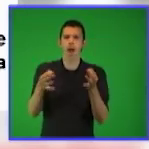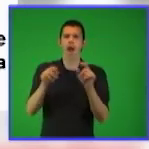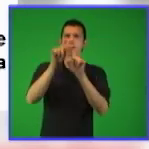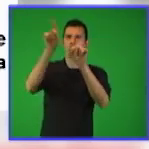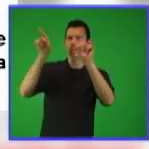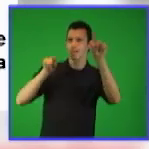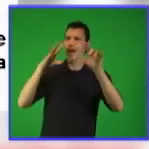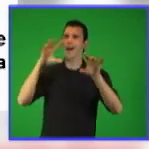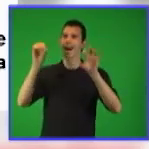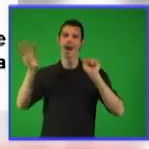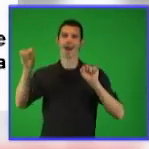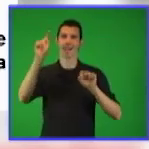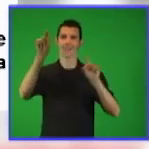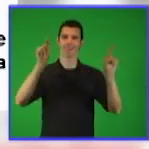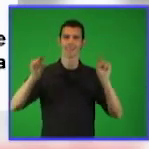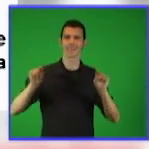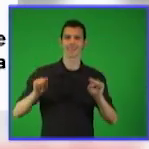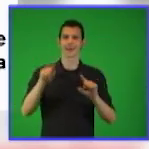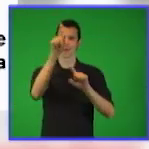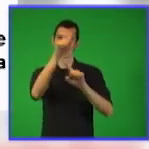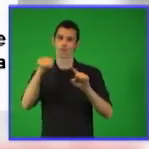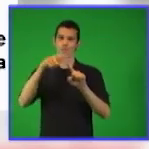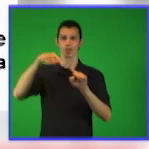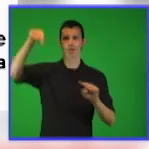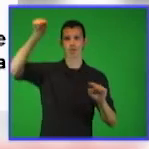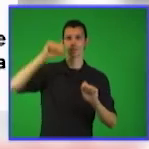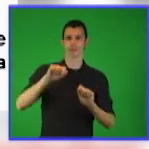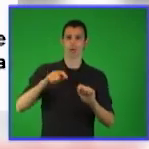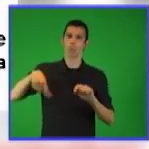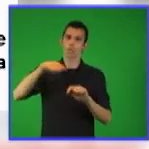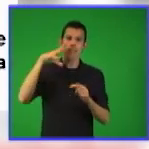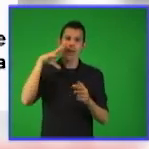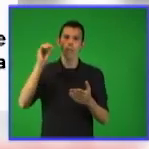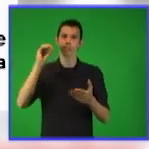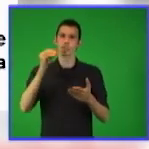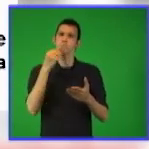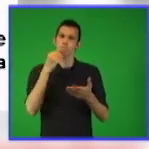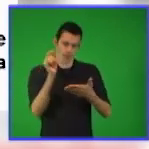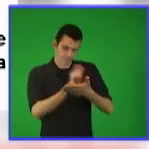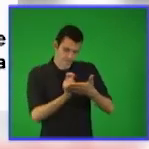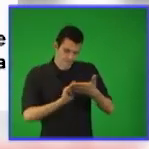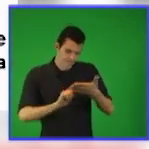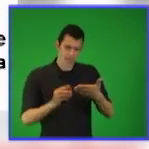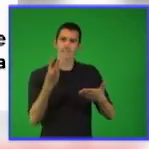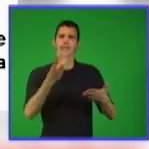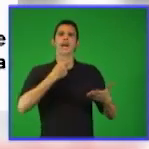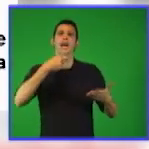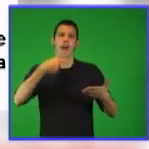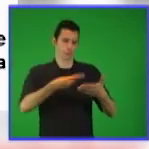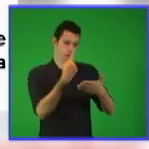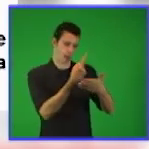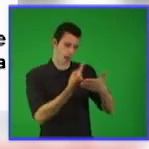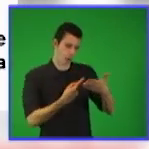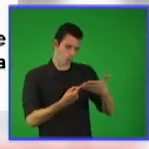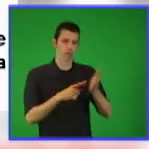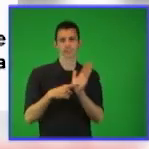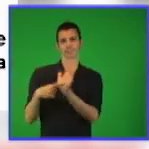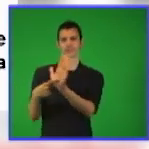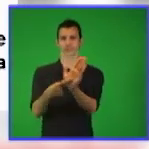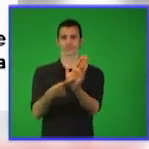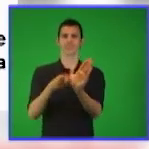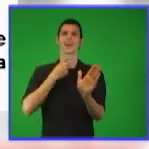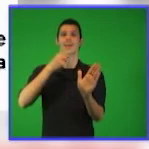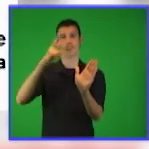situaciones de la vida práctica y otra ciencia y que la presenten como tarea evaluativa al